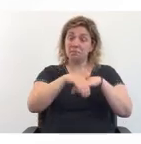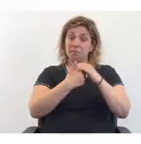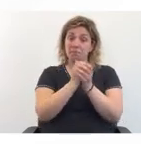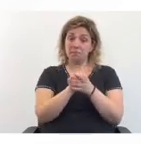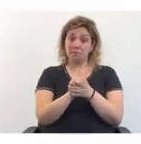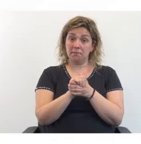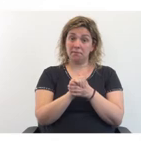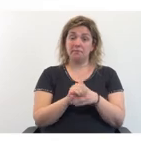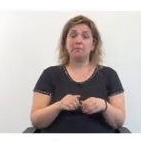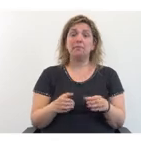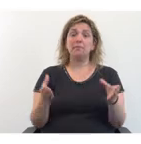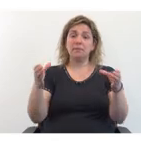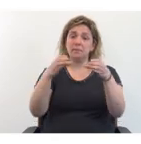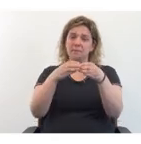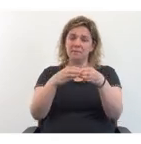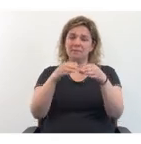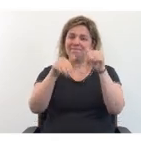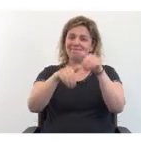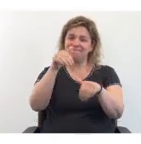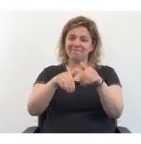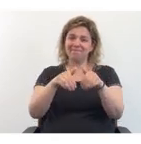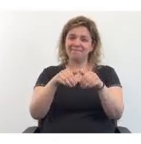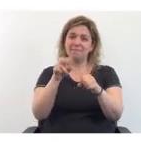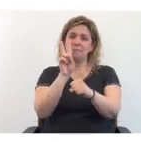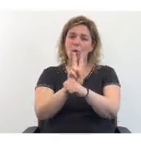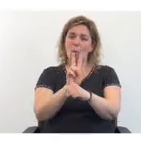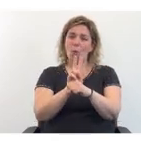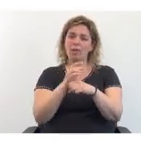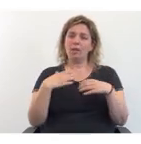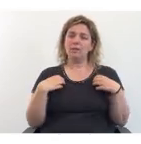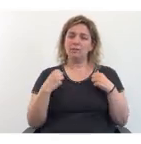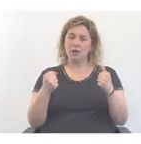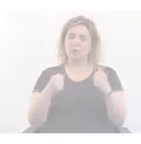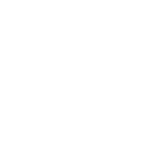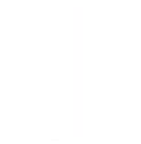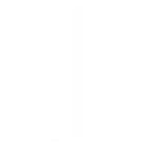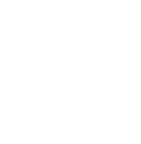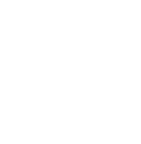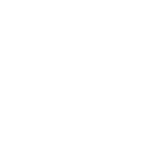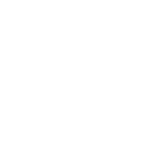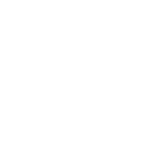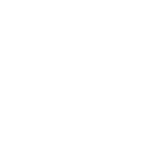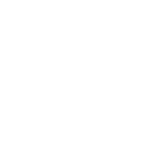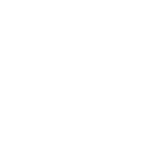alcohol en gel. Corte electoral. Garantías electorales cuidando tu salud. ¡Gracias!